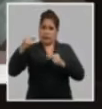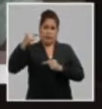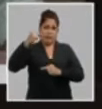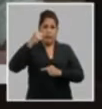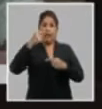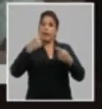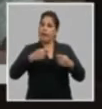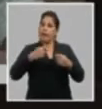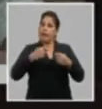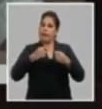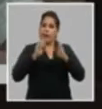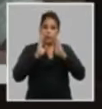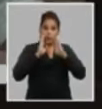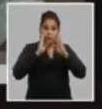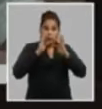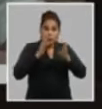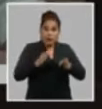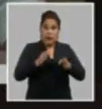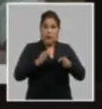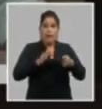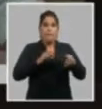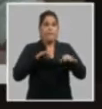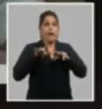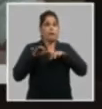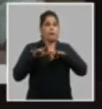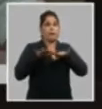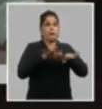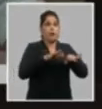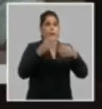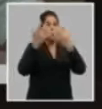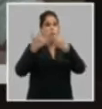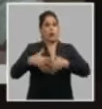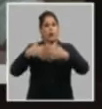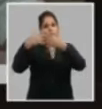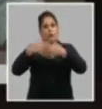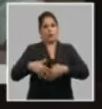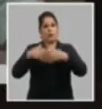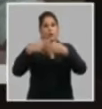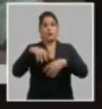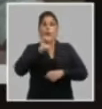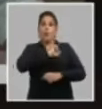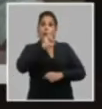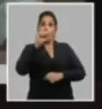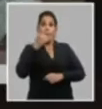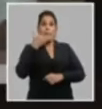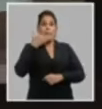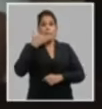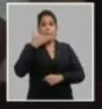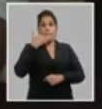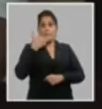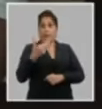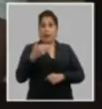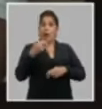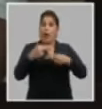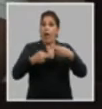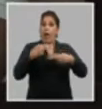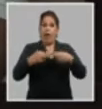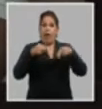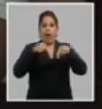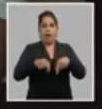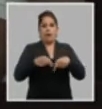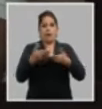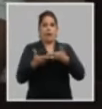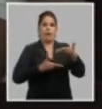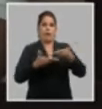y van en función de movilizar las bases productivas para lograr una mejor acción en nuestra